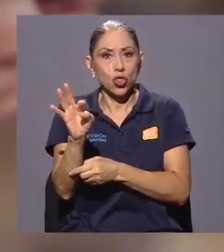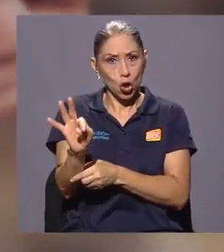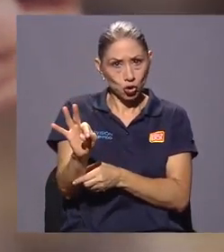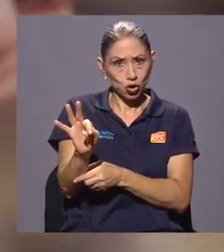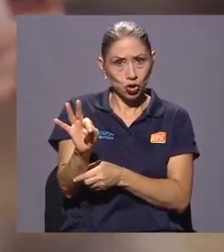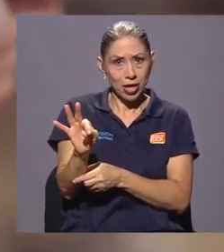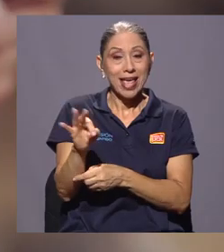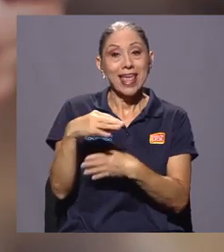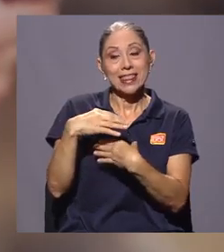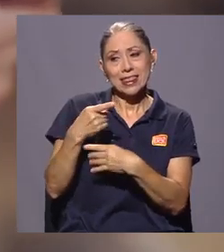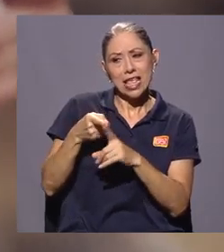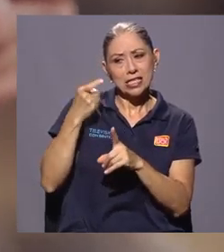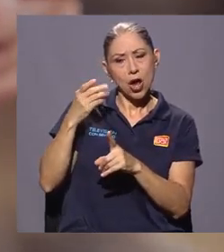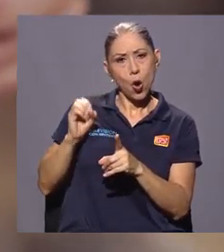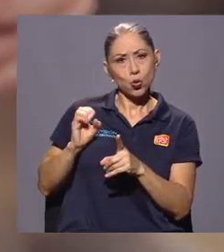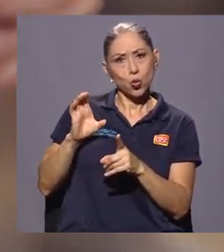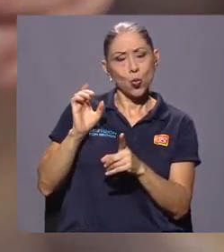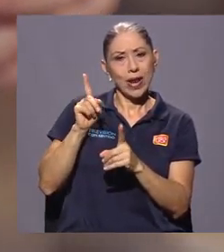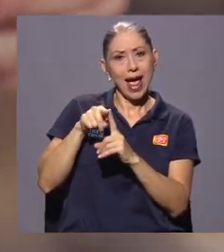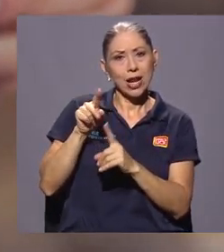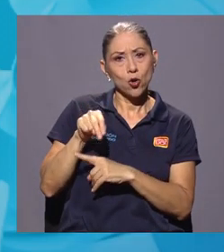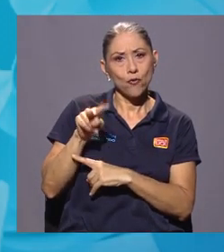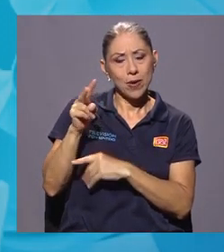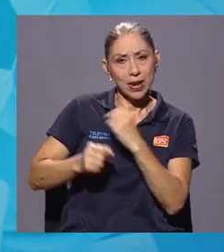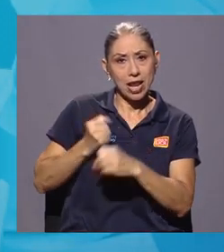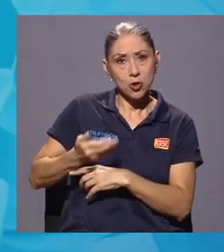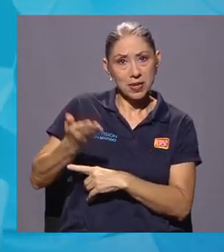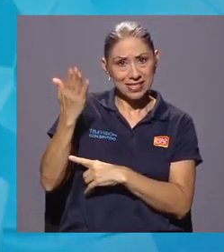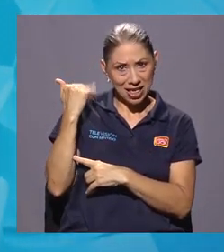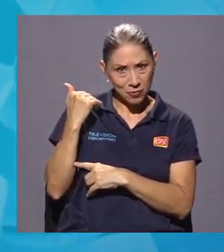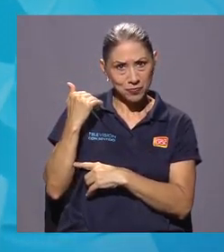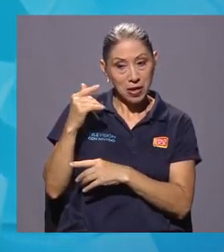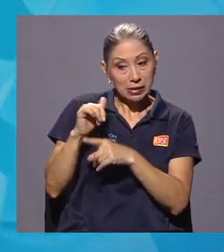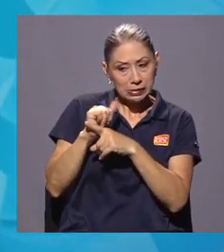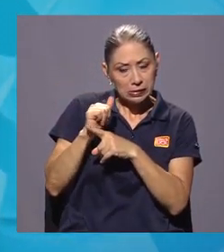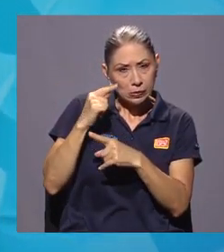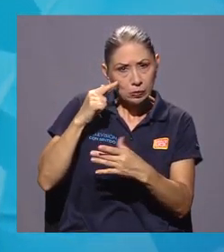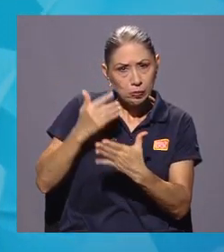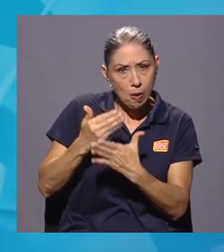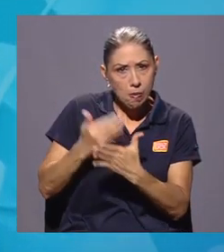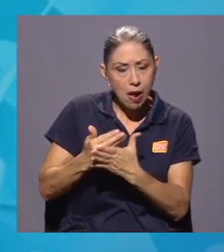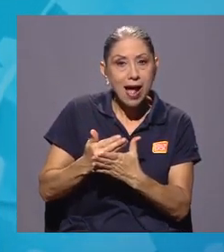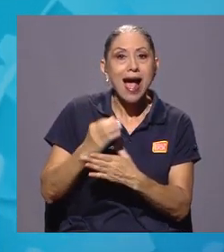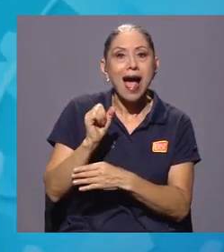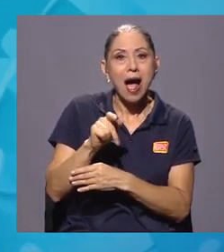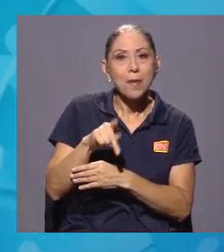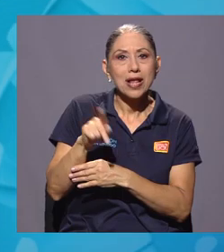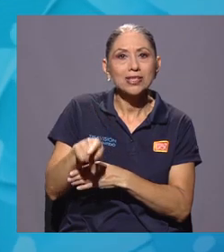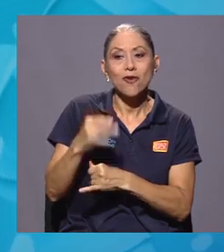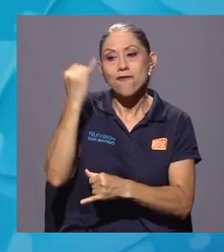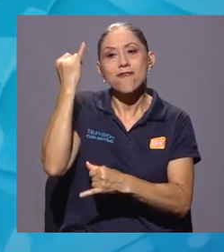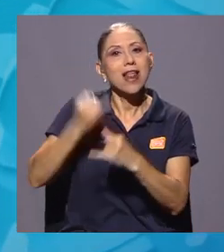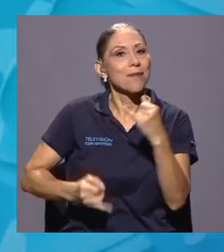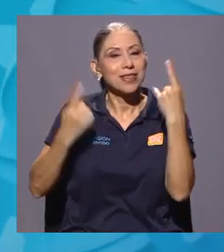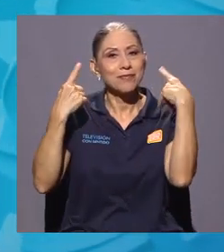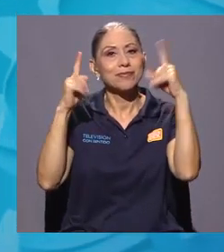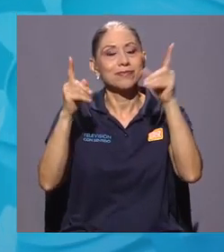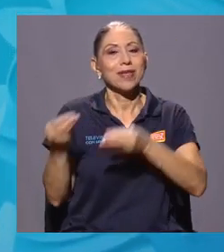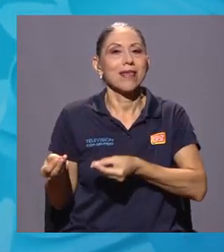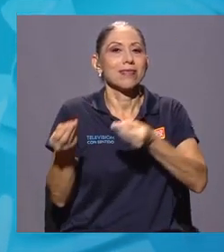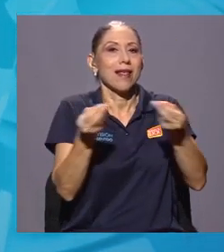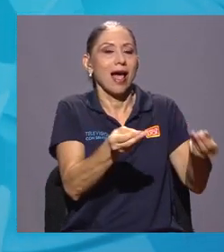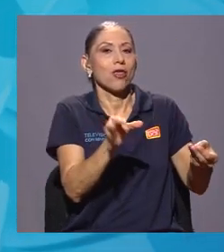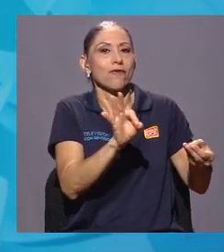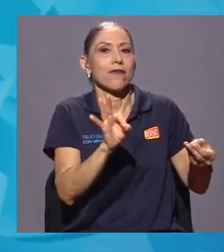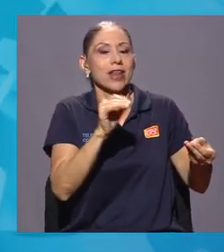octubre y noviembre del año 2020. Esa aplicación fue la que fue probada y finalmente entregada en febrero del